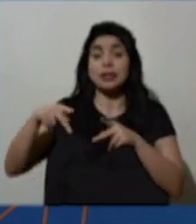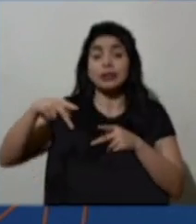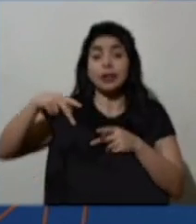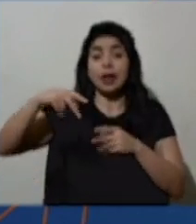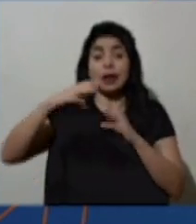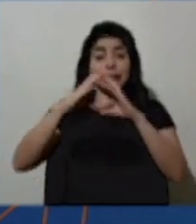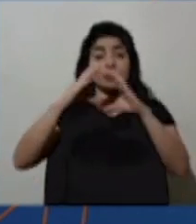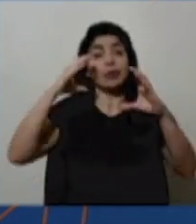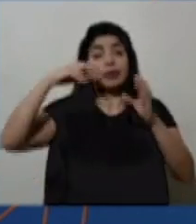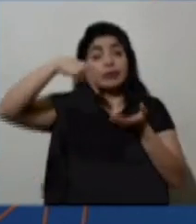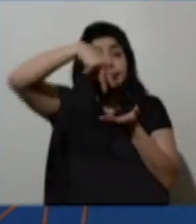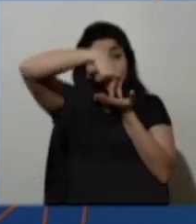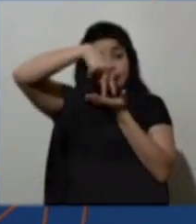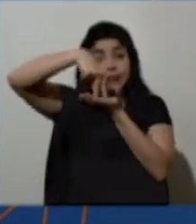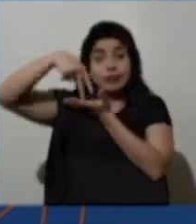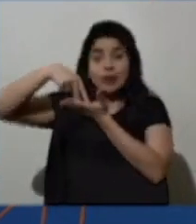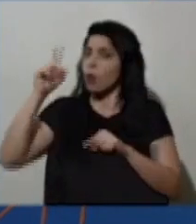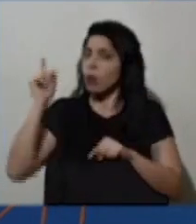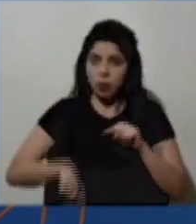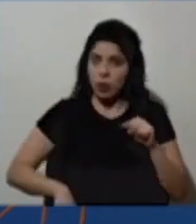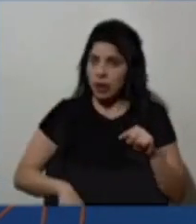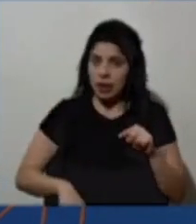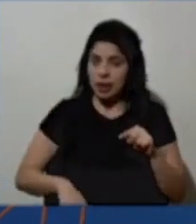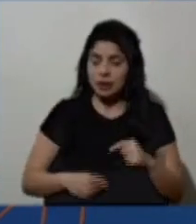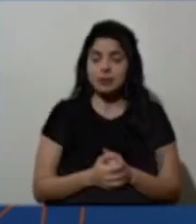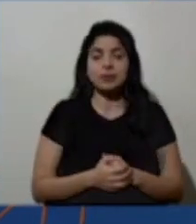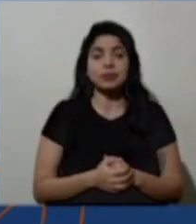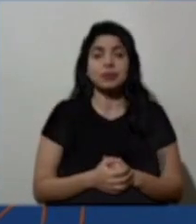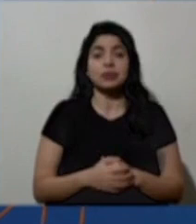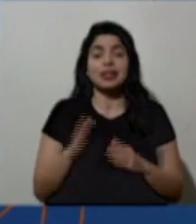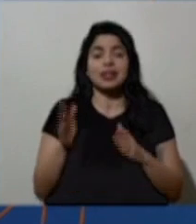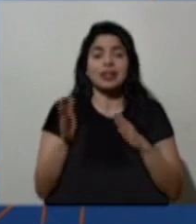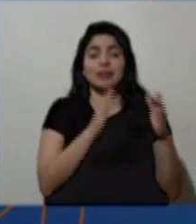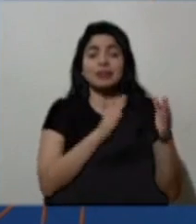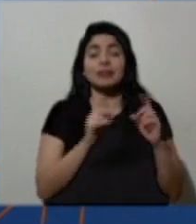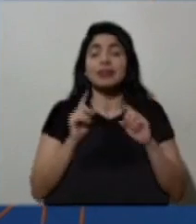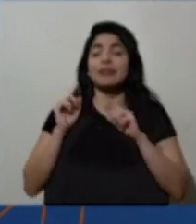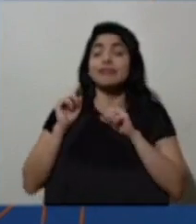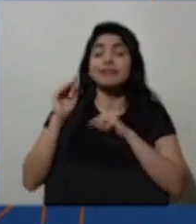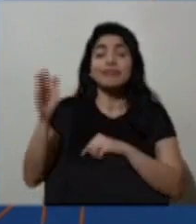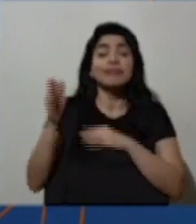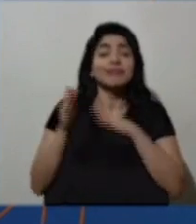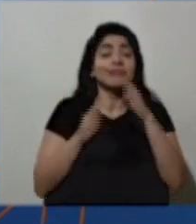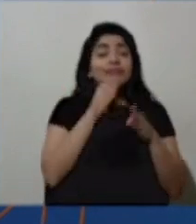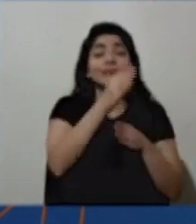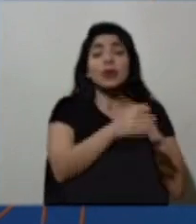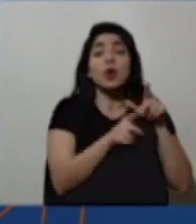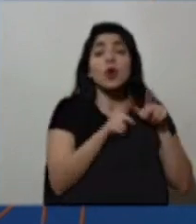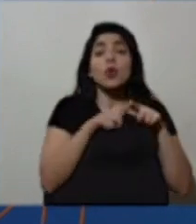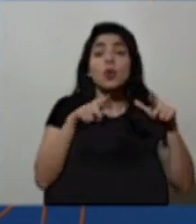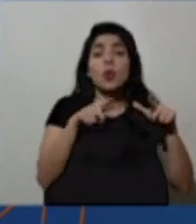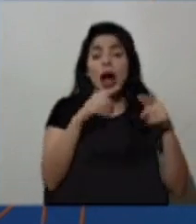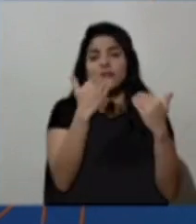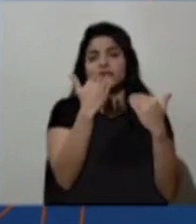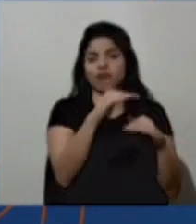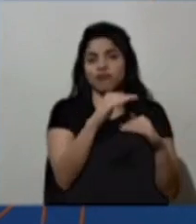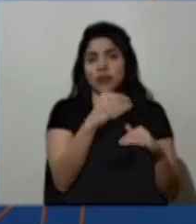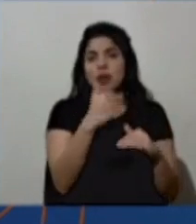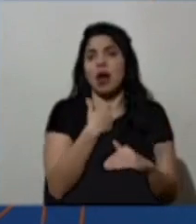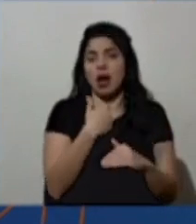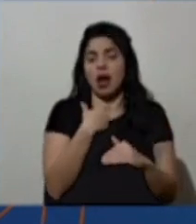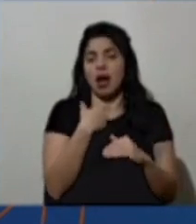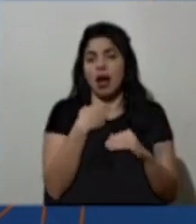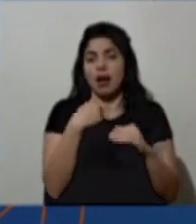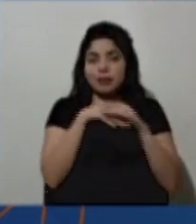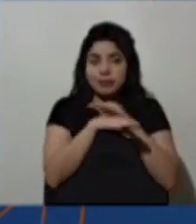transporte público. Y además, en términos de la reducción de aforos, en todo el país se mantienen la reducción de aforos con la que